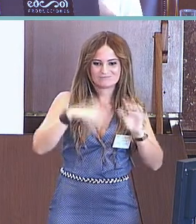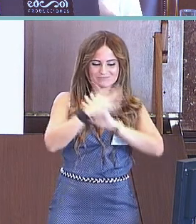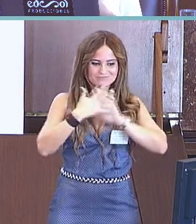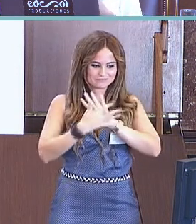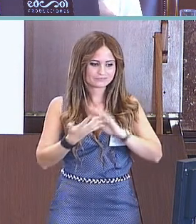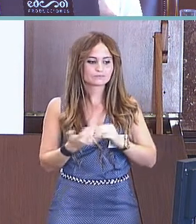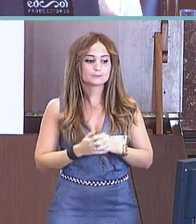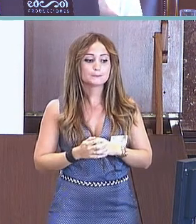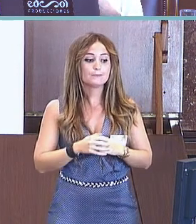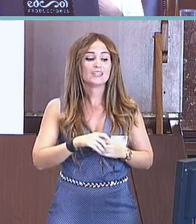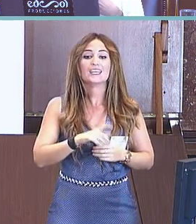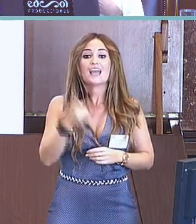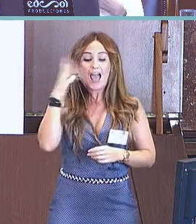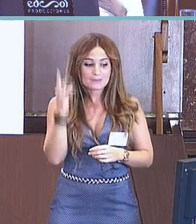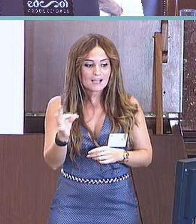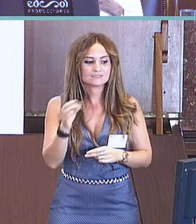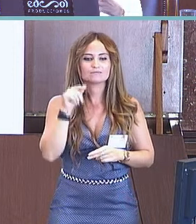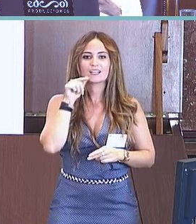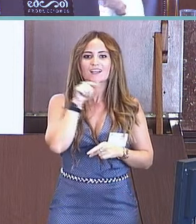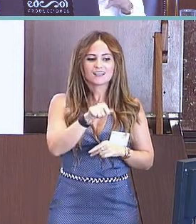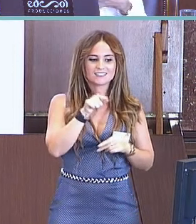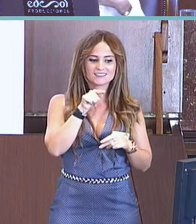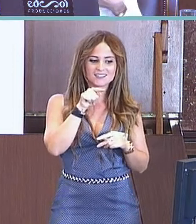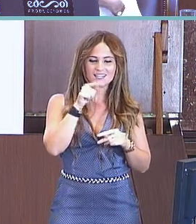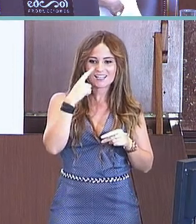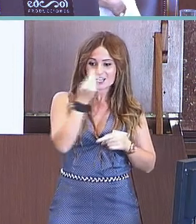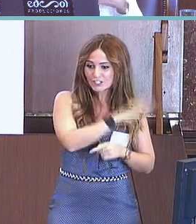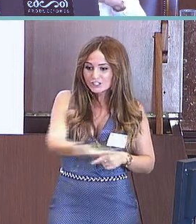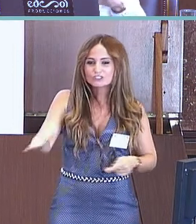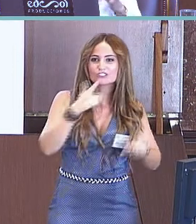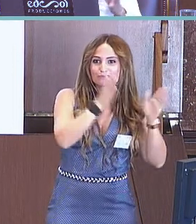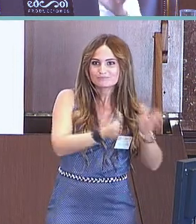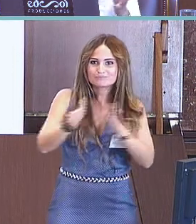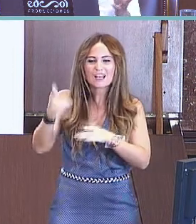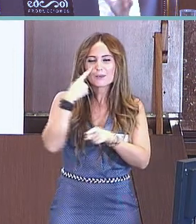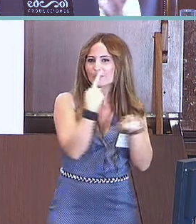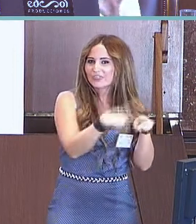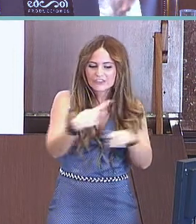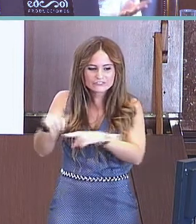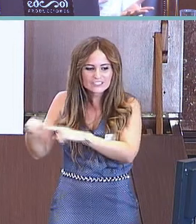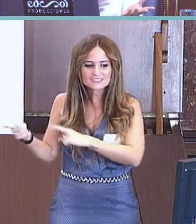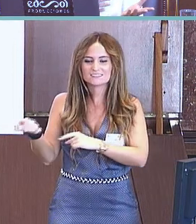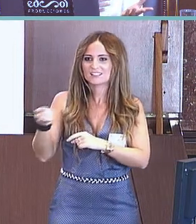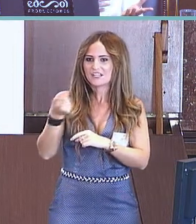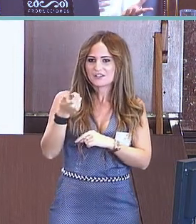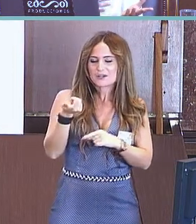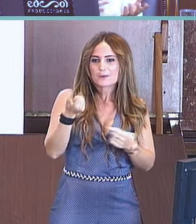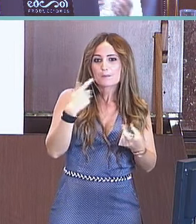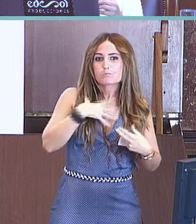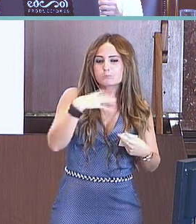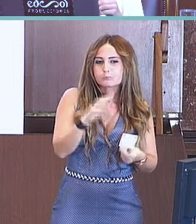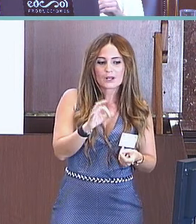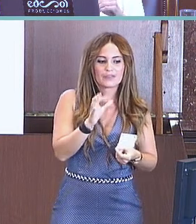portadores de audífonos bilaterales. Quizás estos niños sordos de nuestra muestra estén también funcionando como niños y niñas